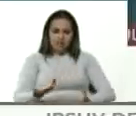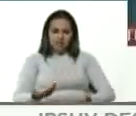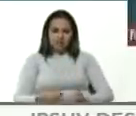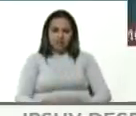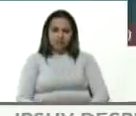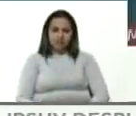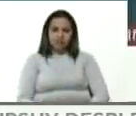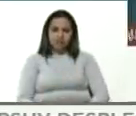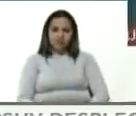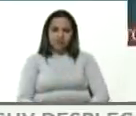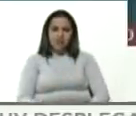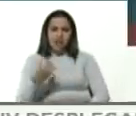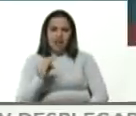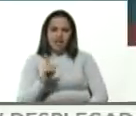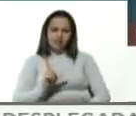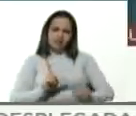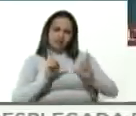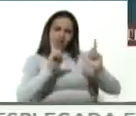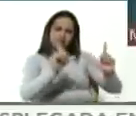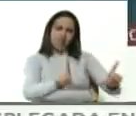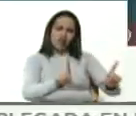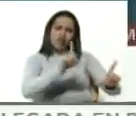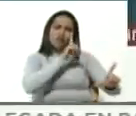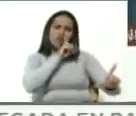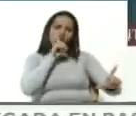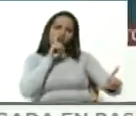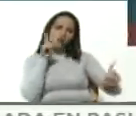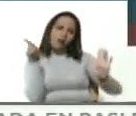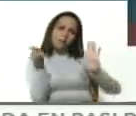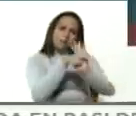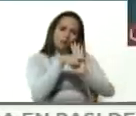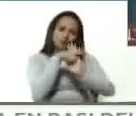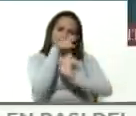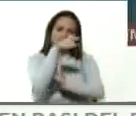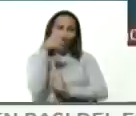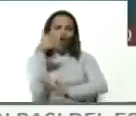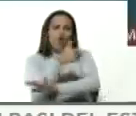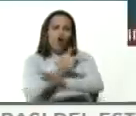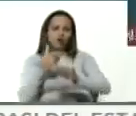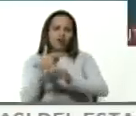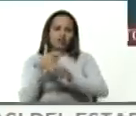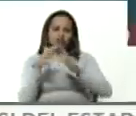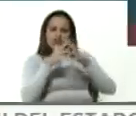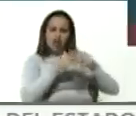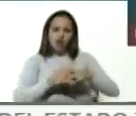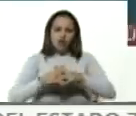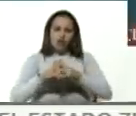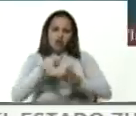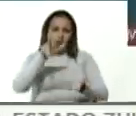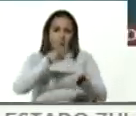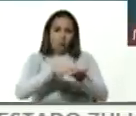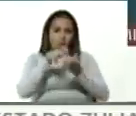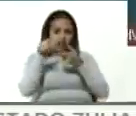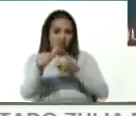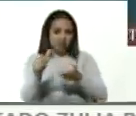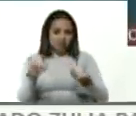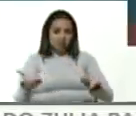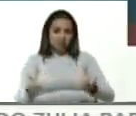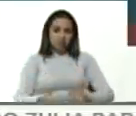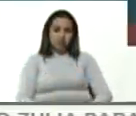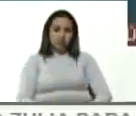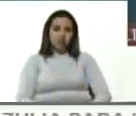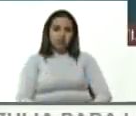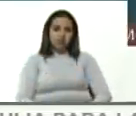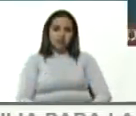como adjetivos muy bien etiquetados a el gobierno que apruebe semejante barbaridad. Estamos